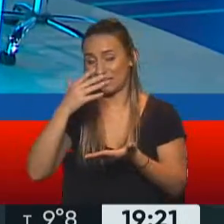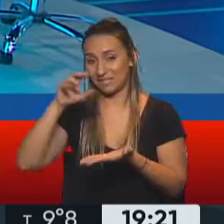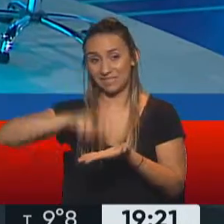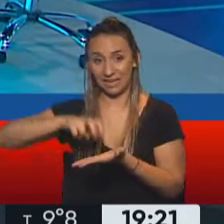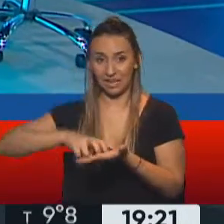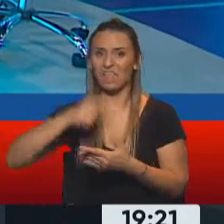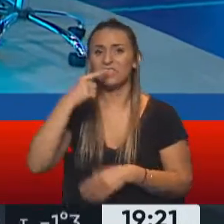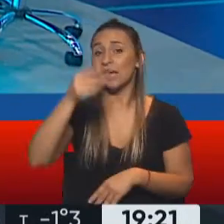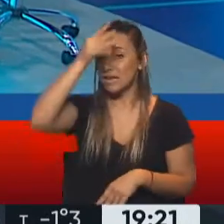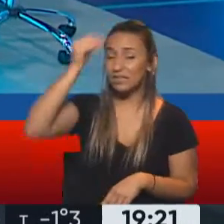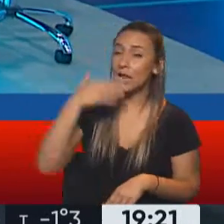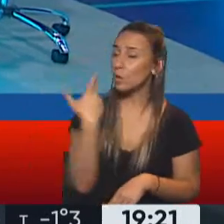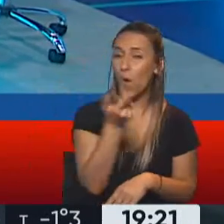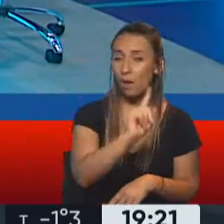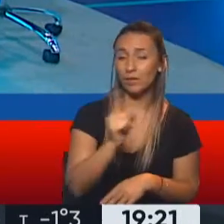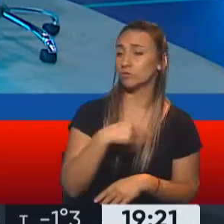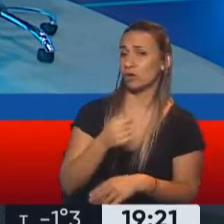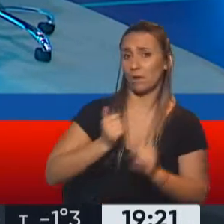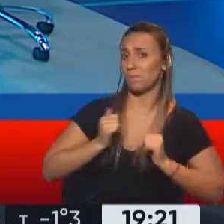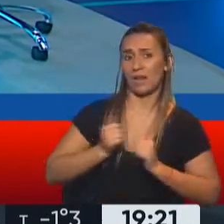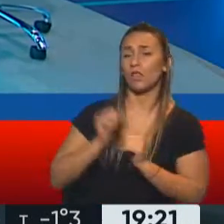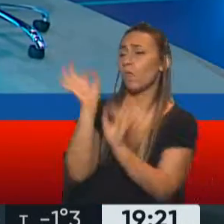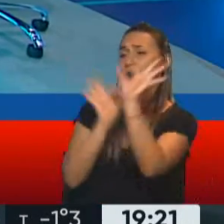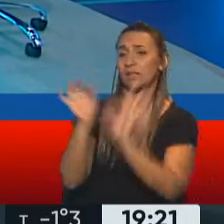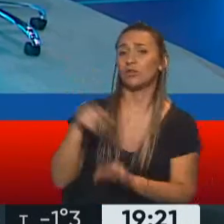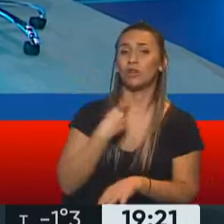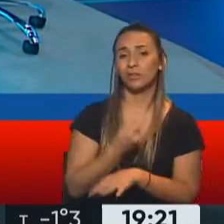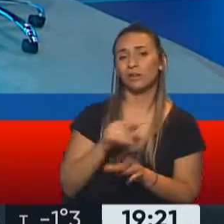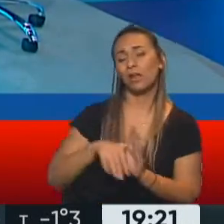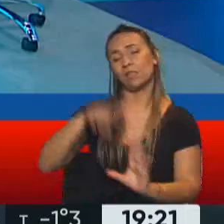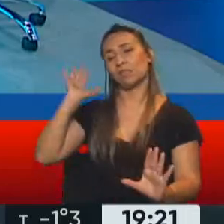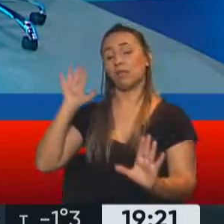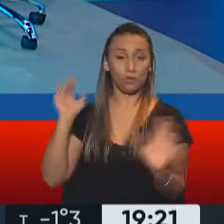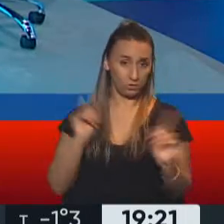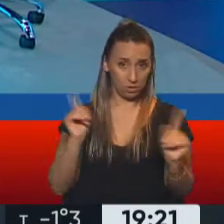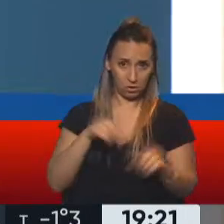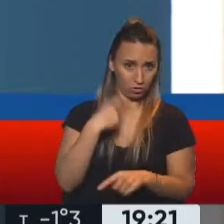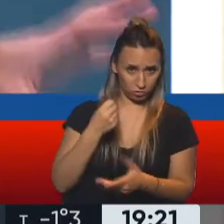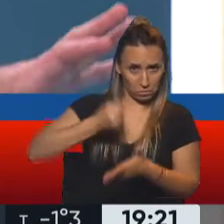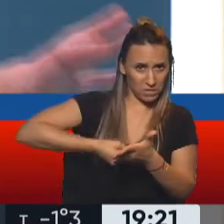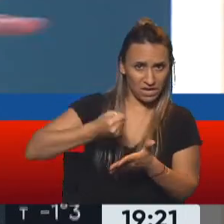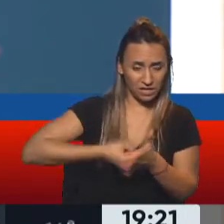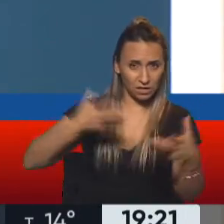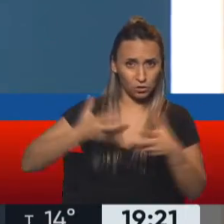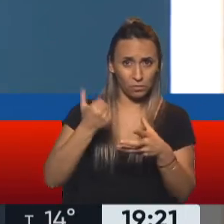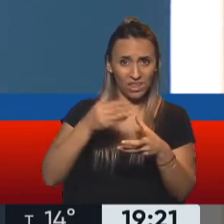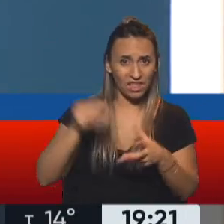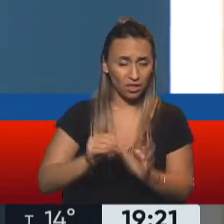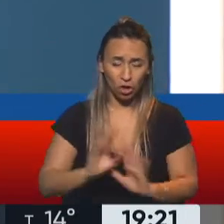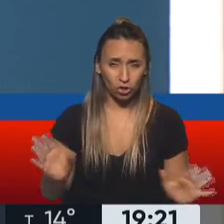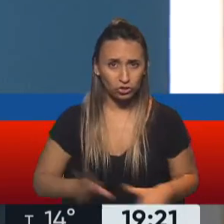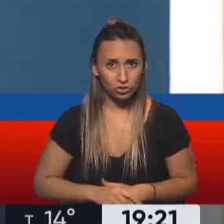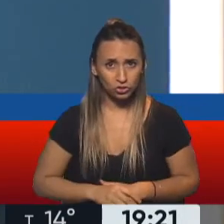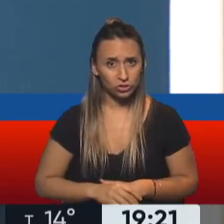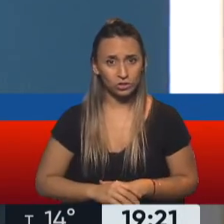esperando los detalles. No vamos a sacar los pies del plato, somos legisladores y militantes del frente de todos. Es decir, agotada la idea,